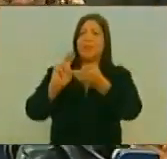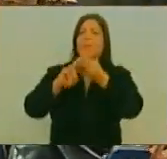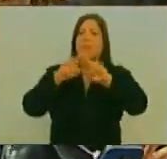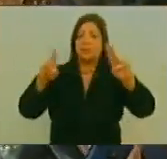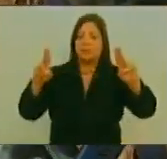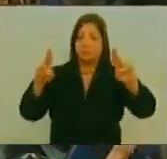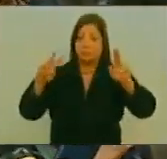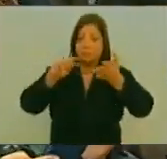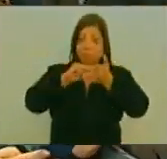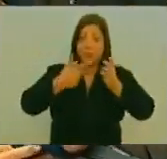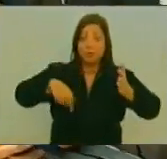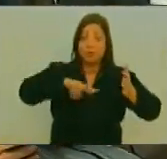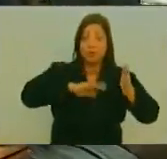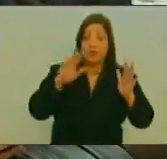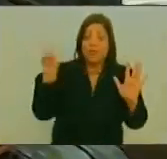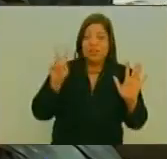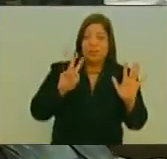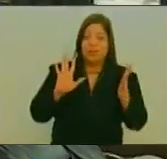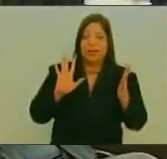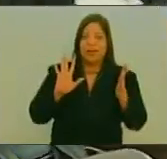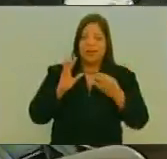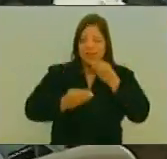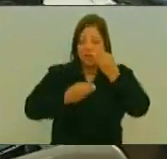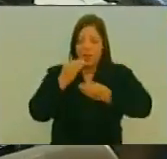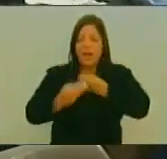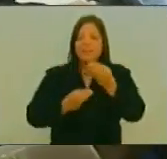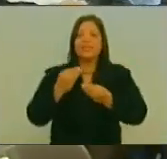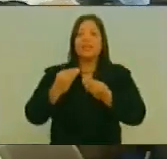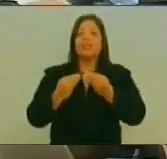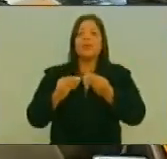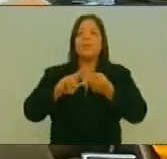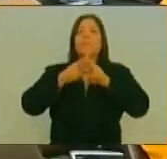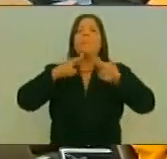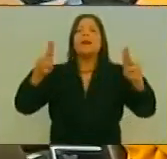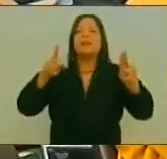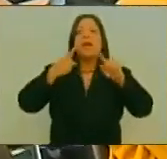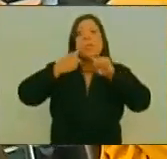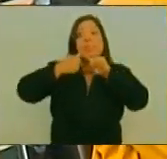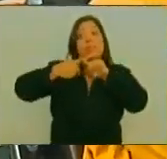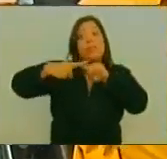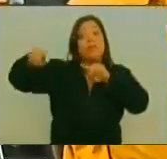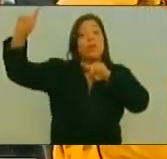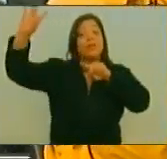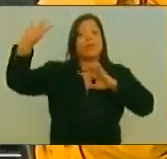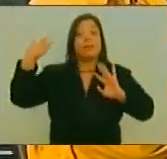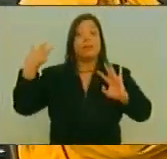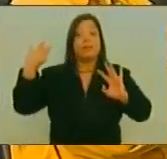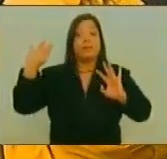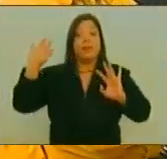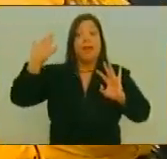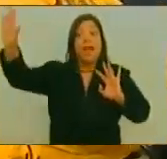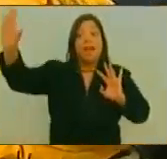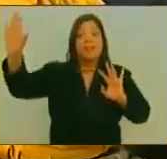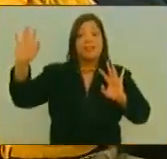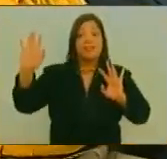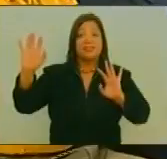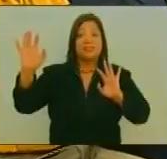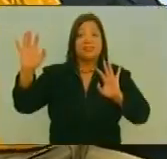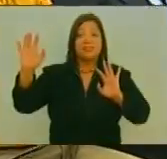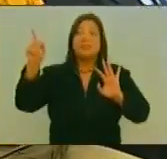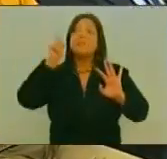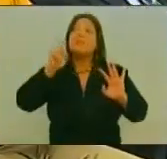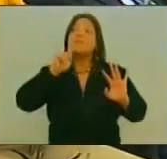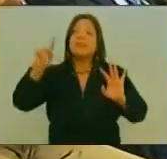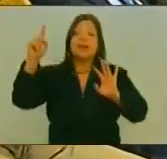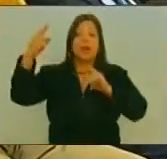De que estamos Creando otra paz Otra paz Distinta A esa paz De mentira